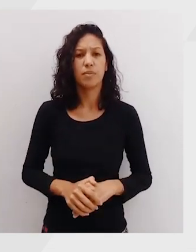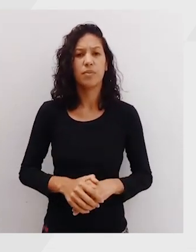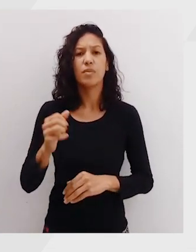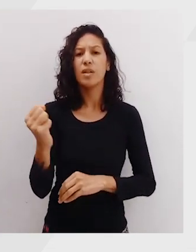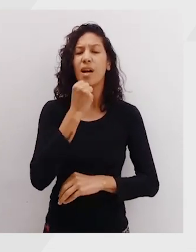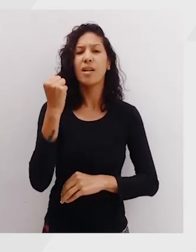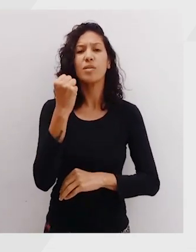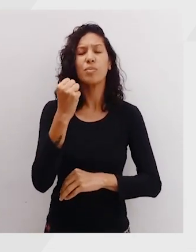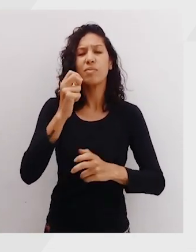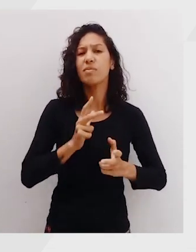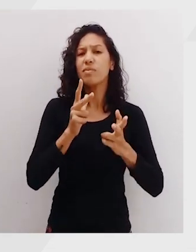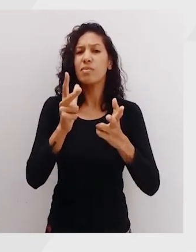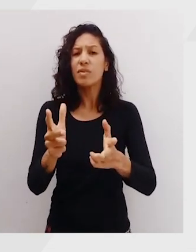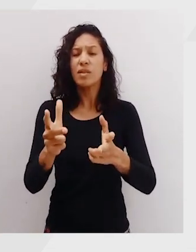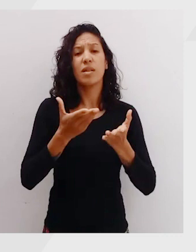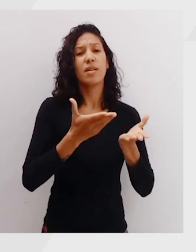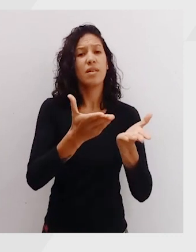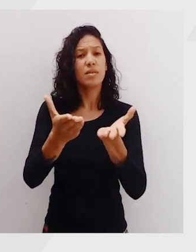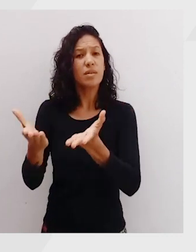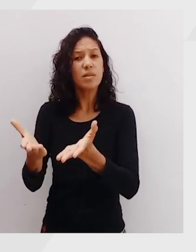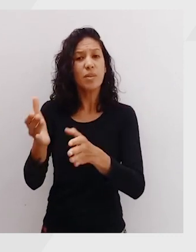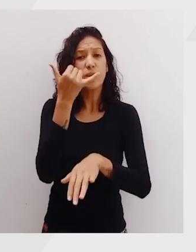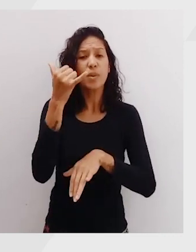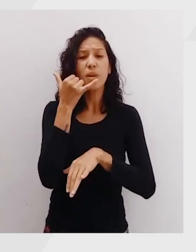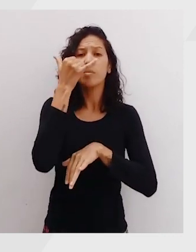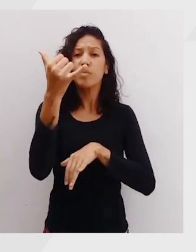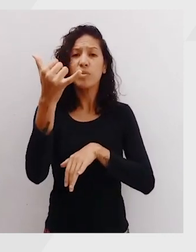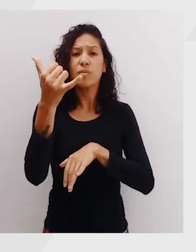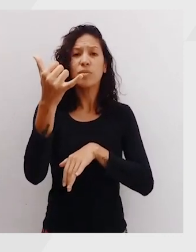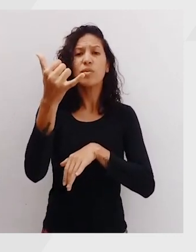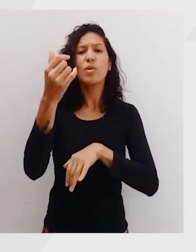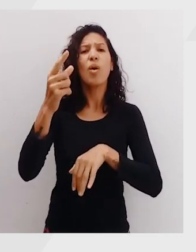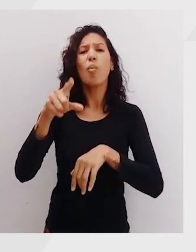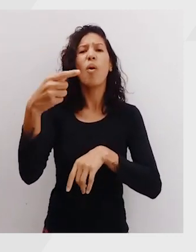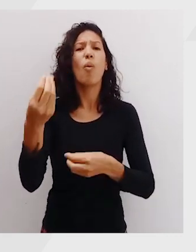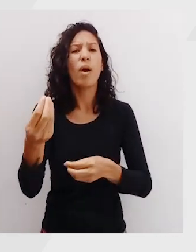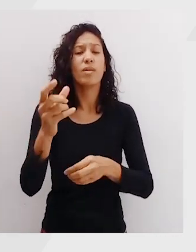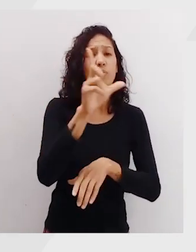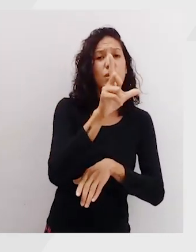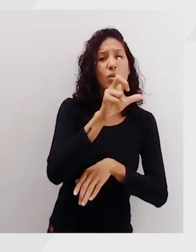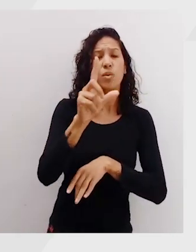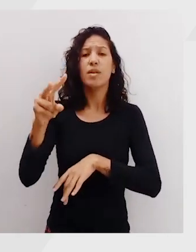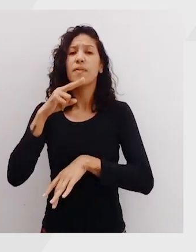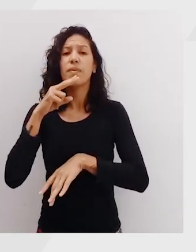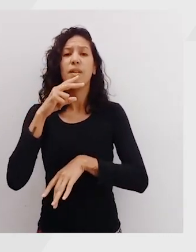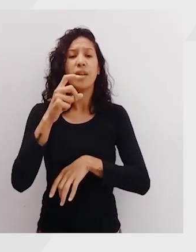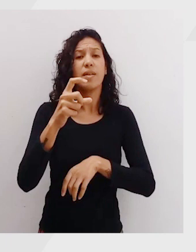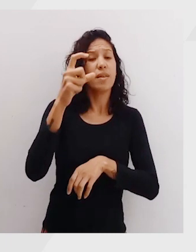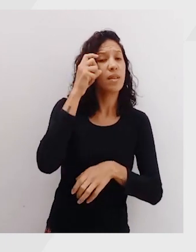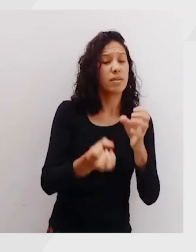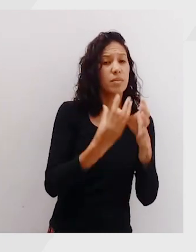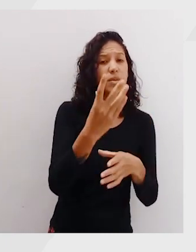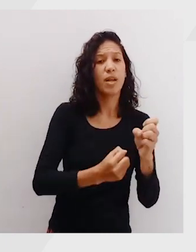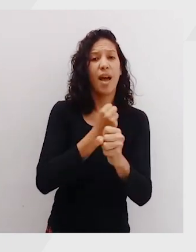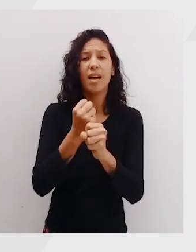importante señalar que este servicio de videollamadas estará habilitado de lunes a viernes en el horario de 10